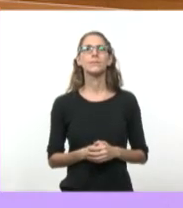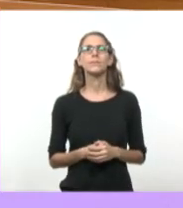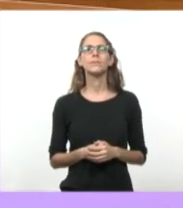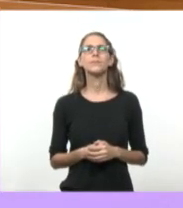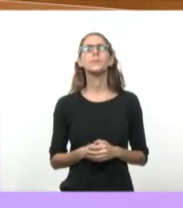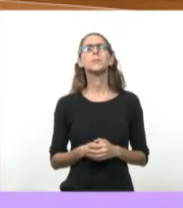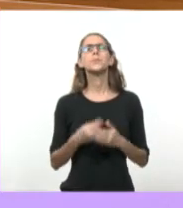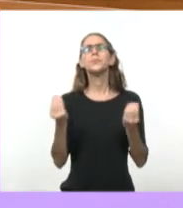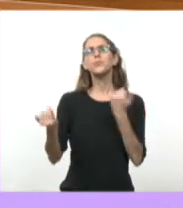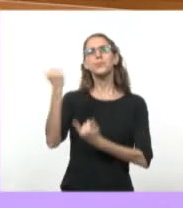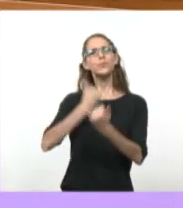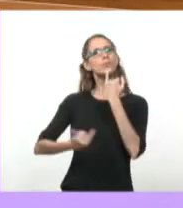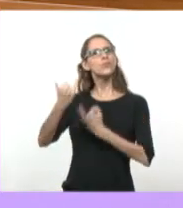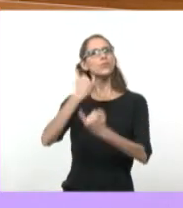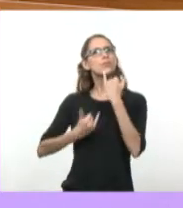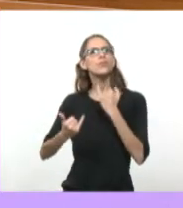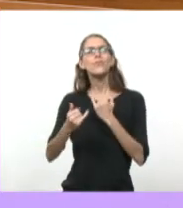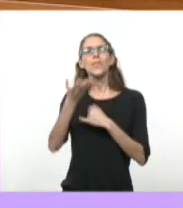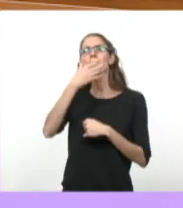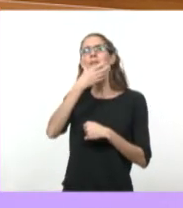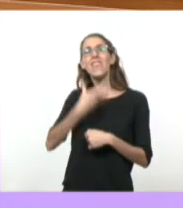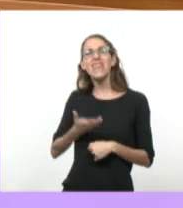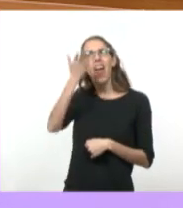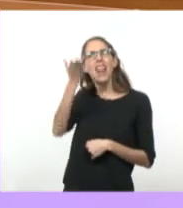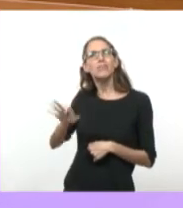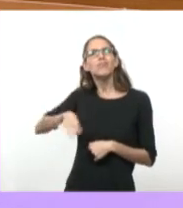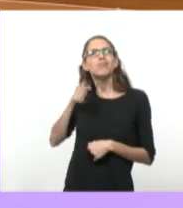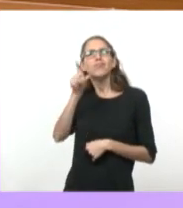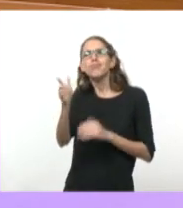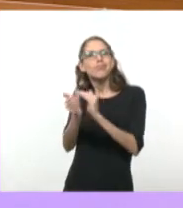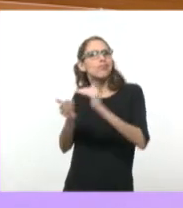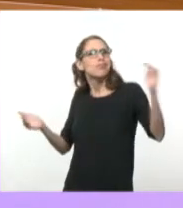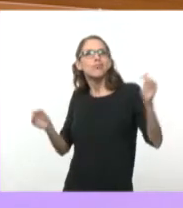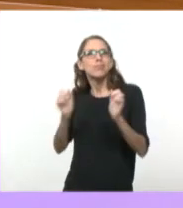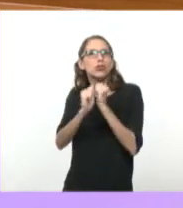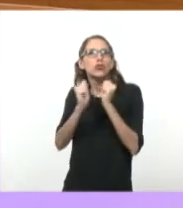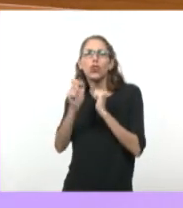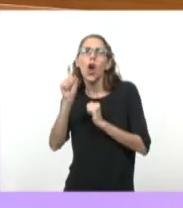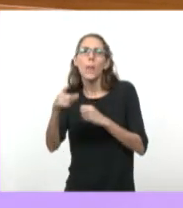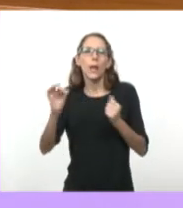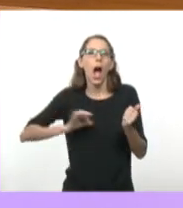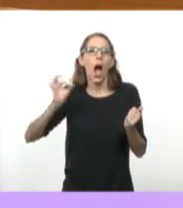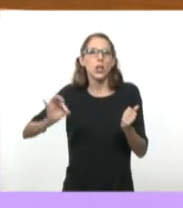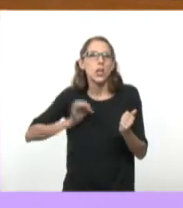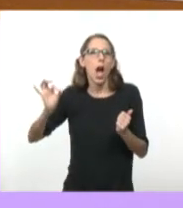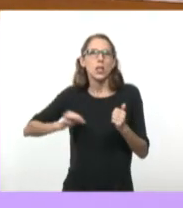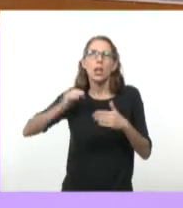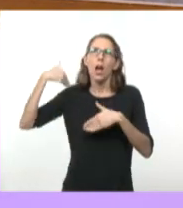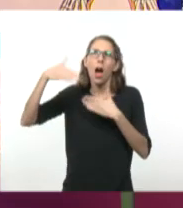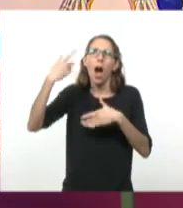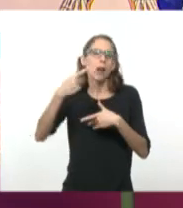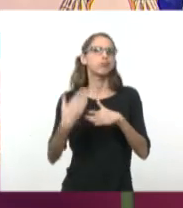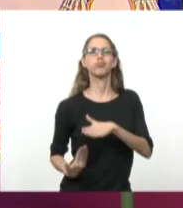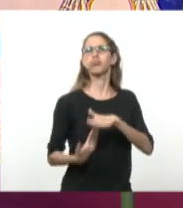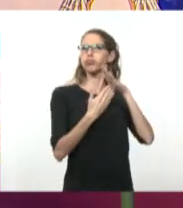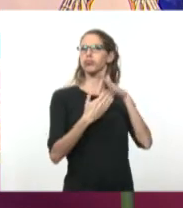¿Qué nos podés contar como de la historia de Fidel Castro en realidad? Porque, bueno, van pasando los años y se va consolidando como el líder de la revolución.